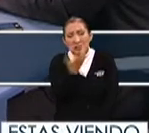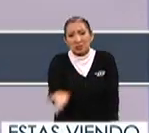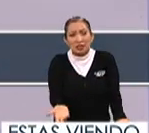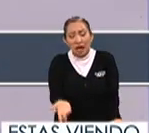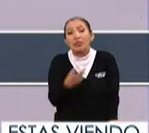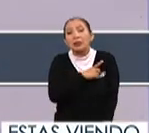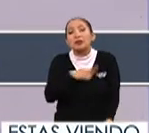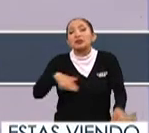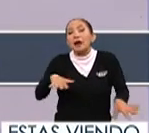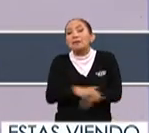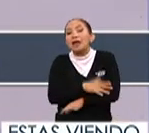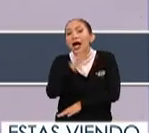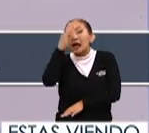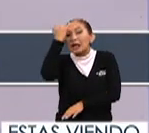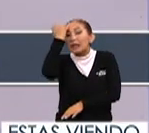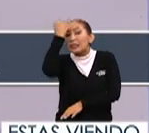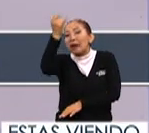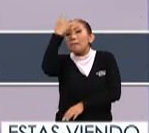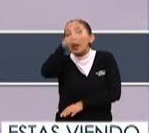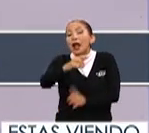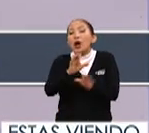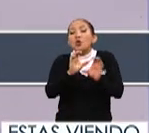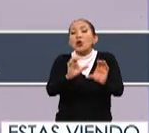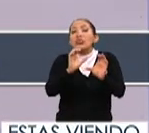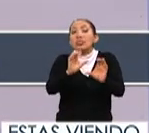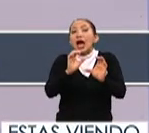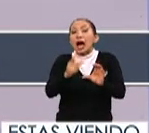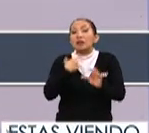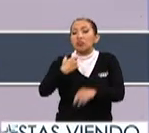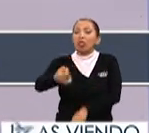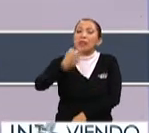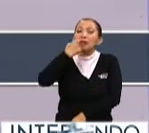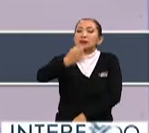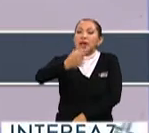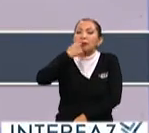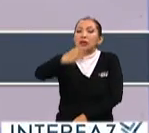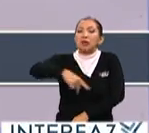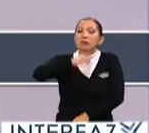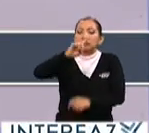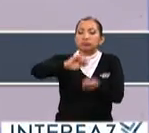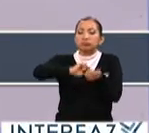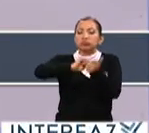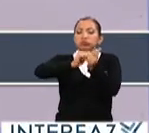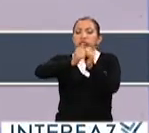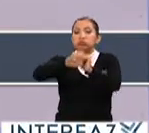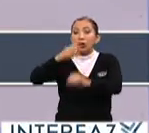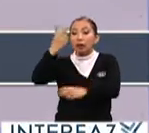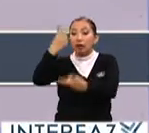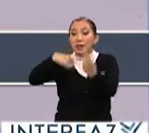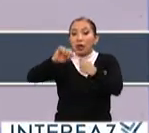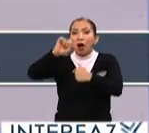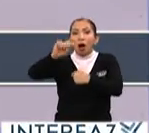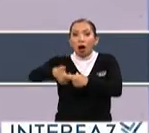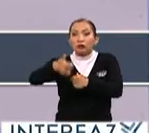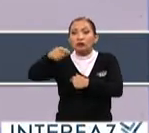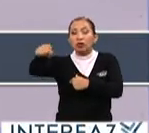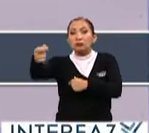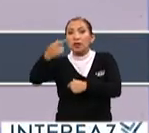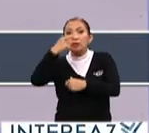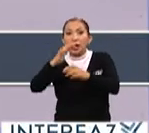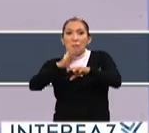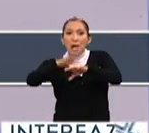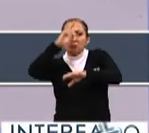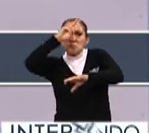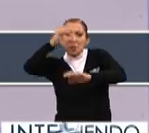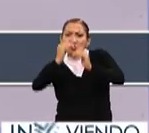cambiar nuestra forma de pensar para tratar de cuidar los antibióticos, vienen ciertos antibióticos nuevos para tratar de mitigar esta